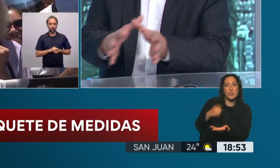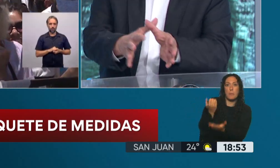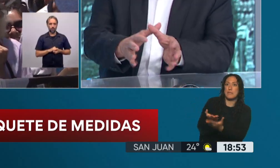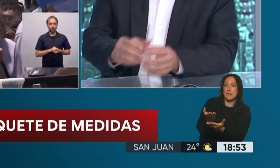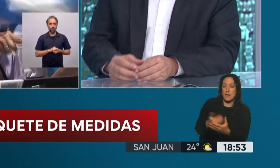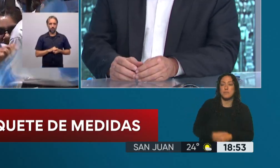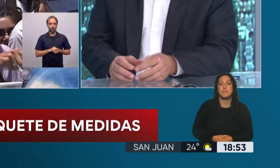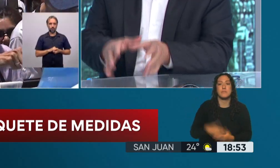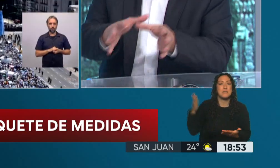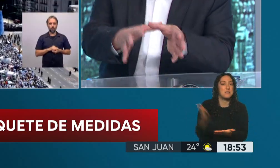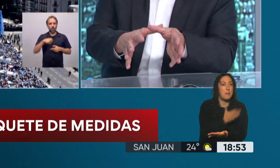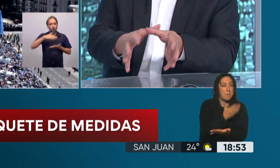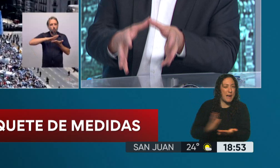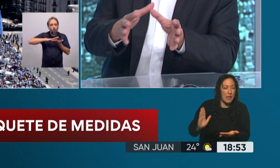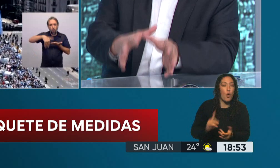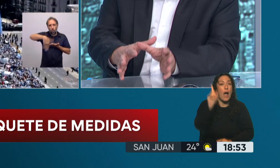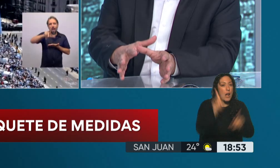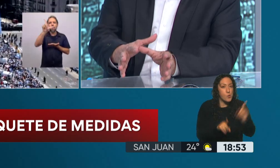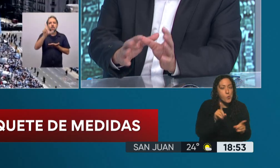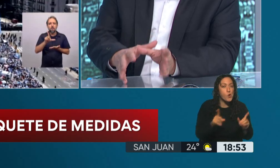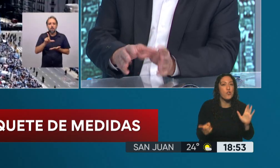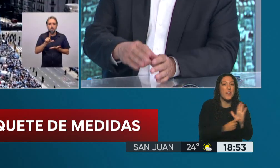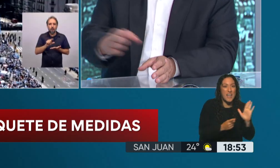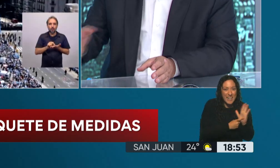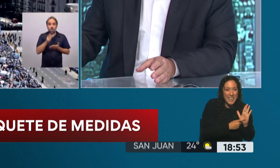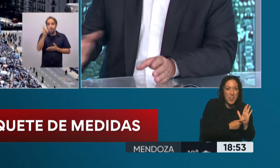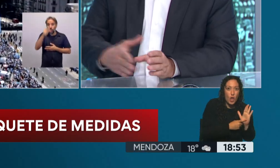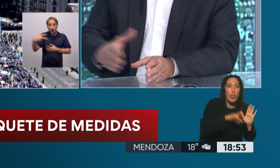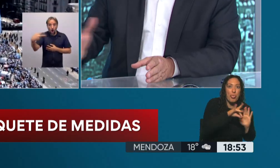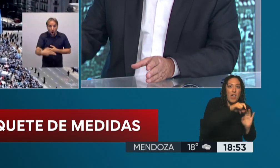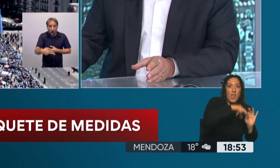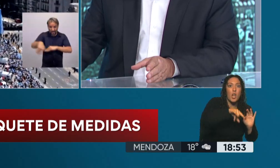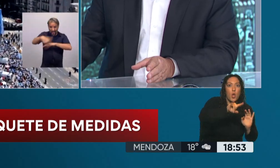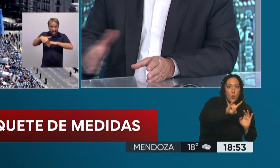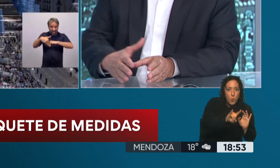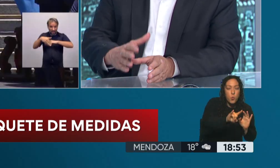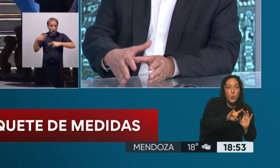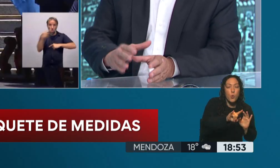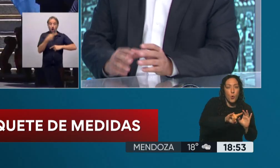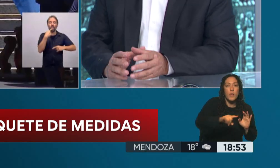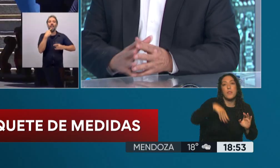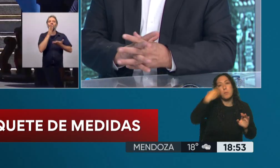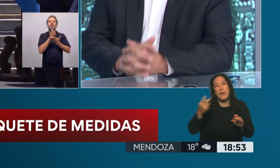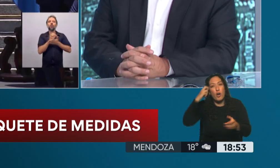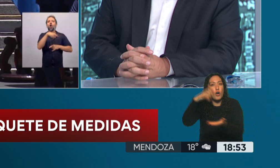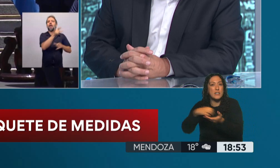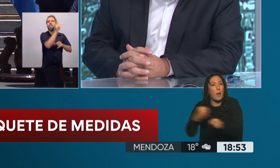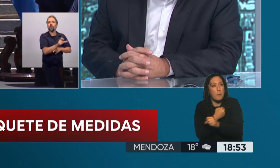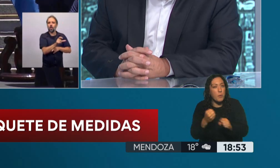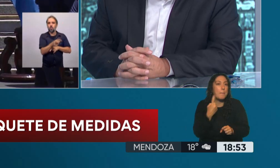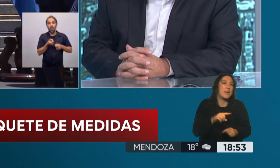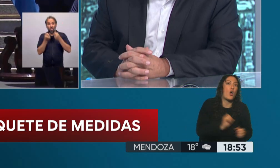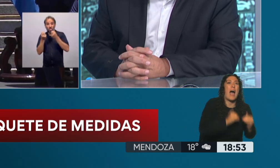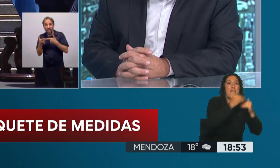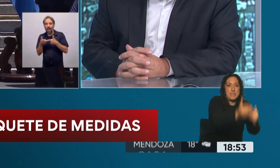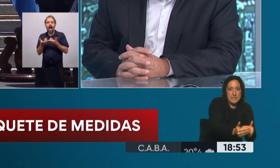parte que lo pueda hacer por decreto, aunque son de necesidad y urgencia que después tiene que estar convalidado por el Congreso, pero es un